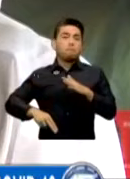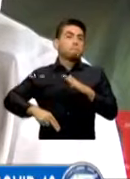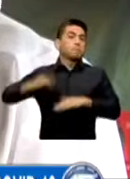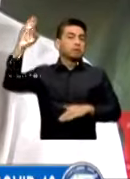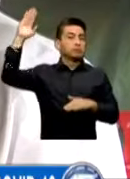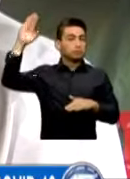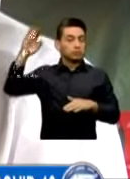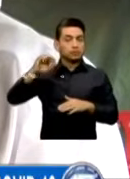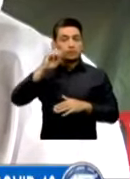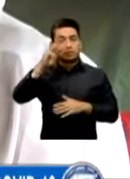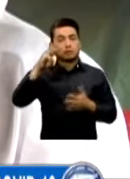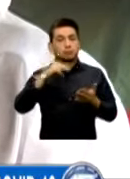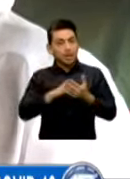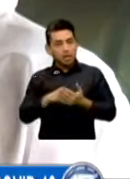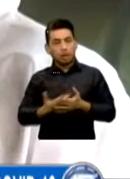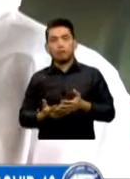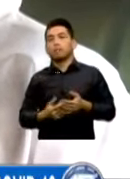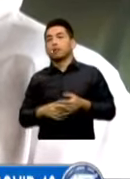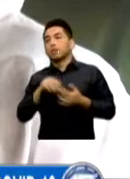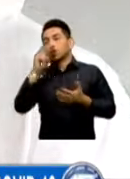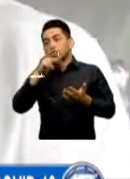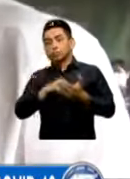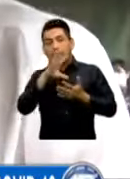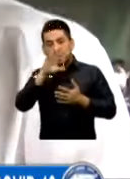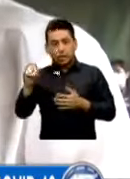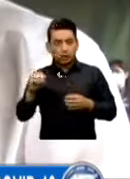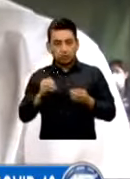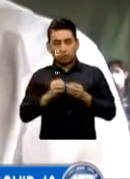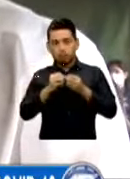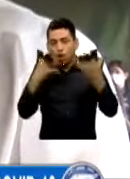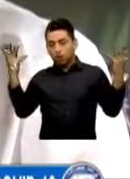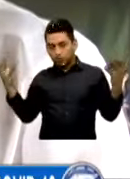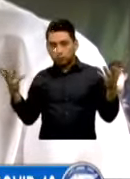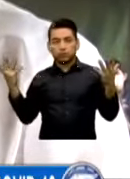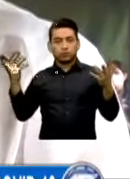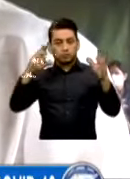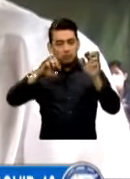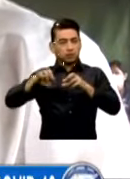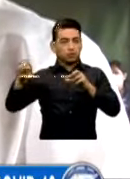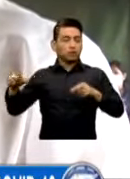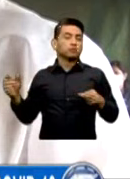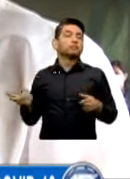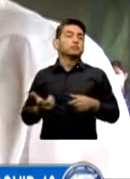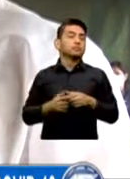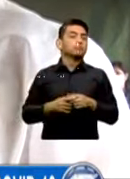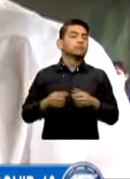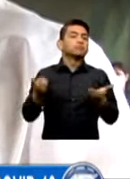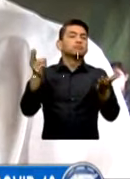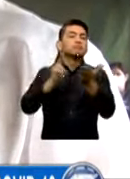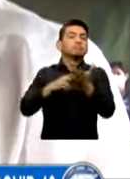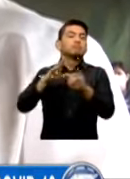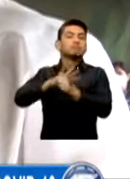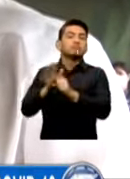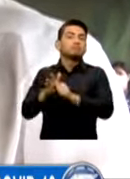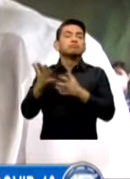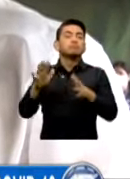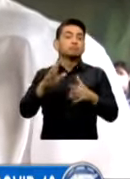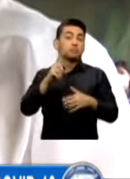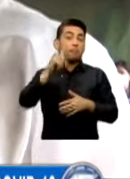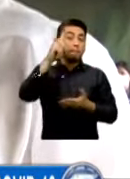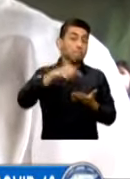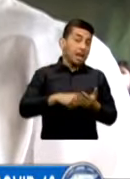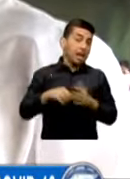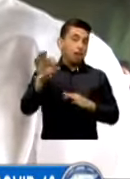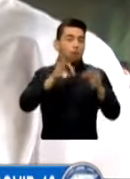.000, a 2.500 a 3.000 pruebas al día En general positivos están dentro de 1.000 a 1.500